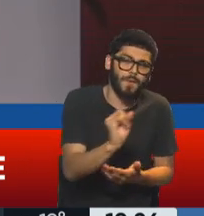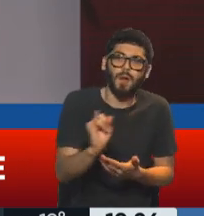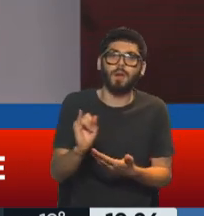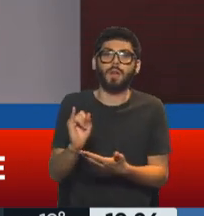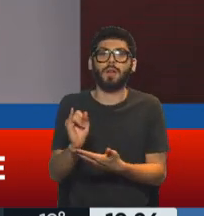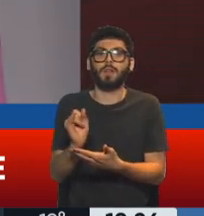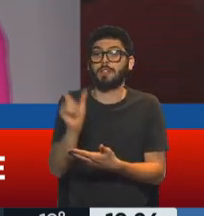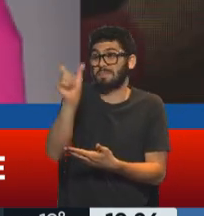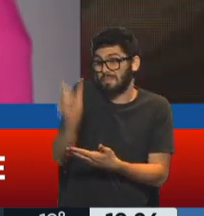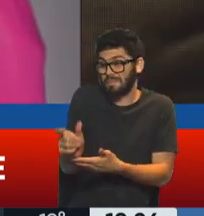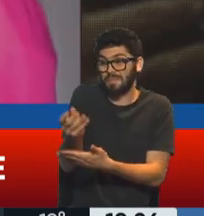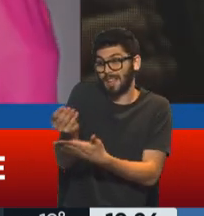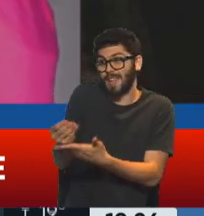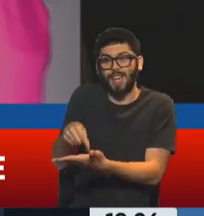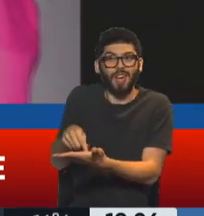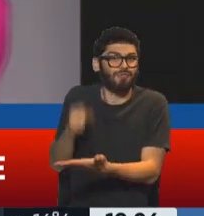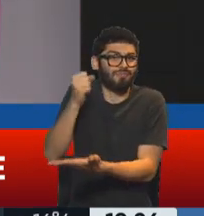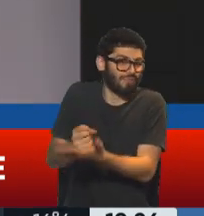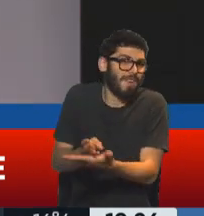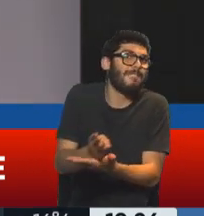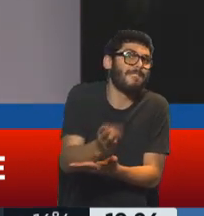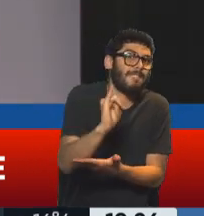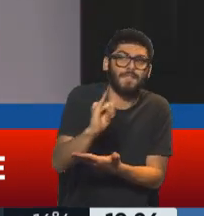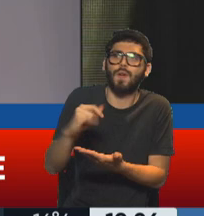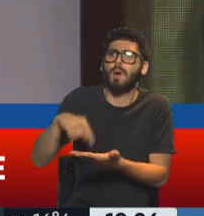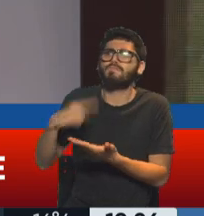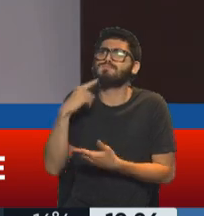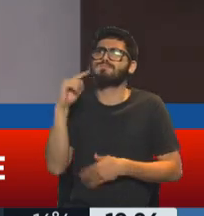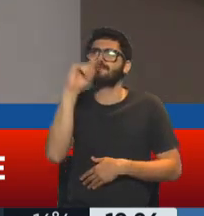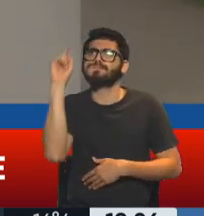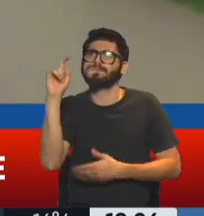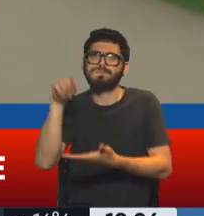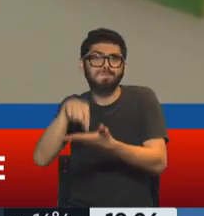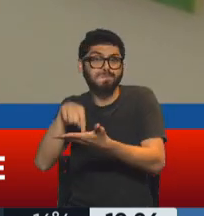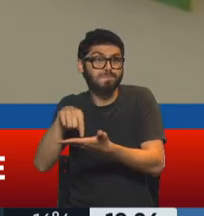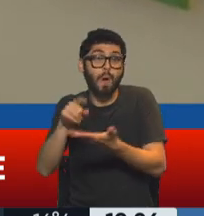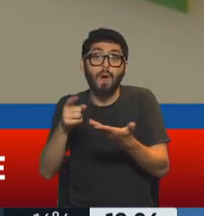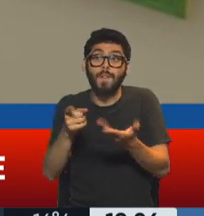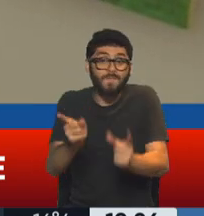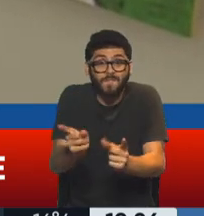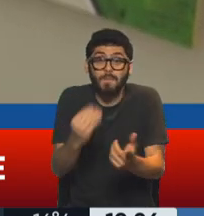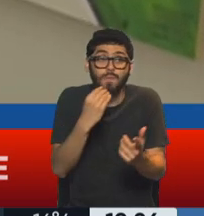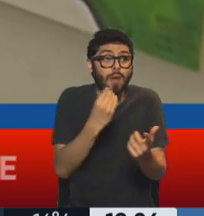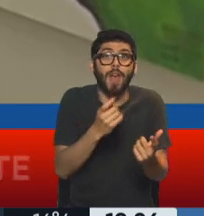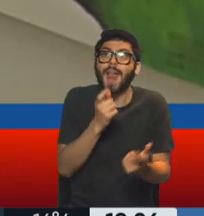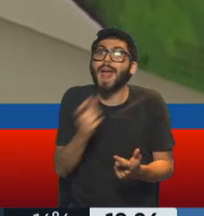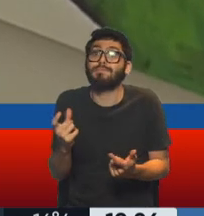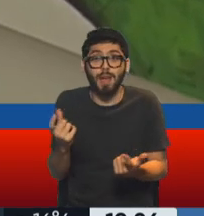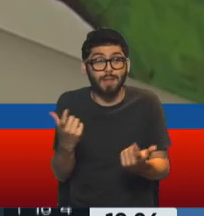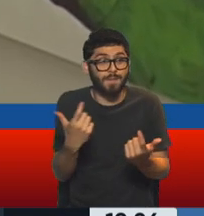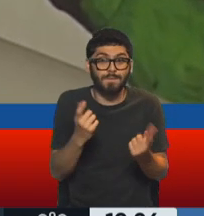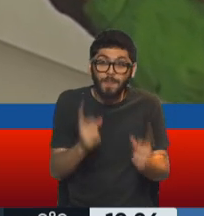puso en sus personajes. Lo que no cambian son sus preguntas, porque todavía no le encontramos respuesta. Por eso Kino